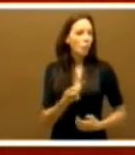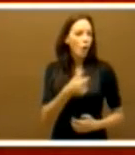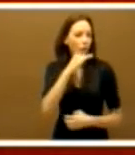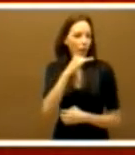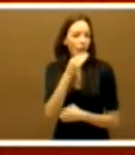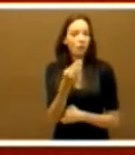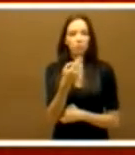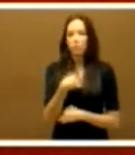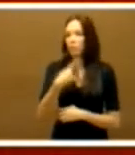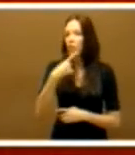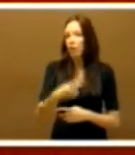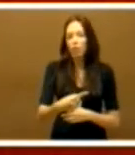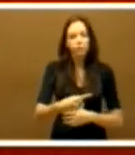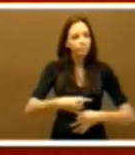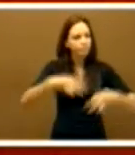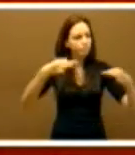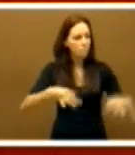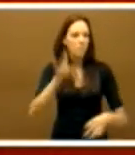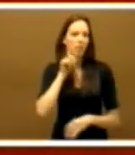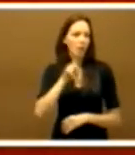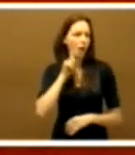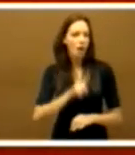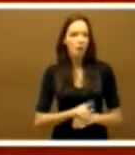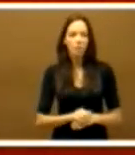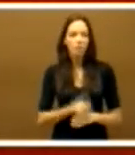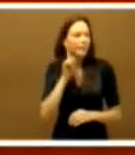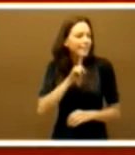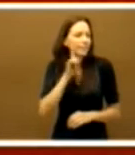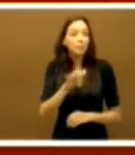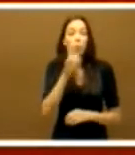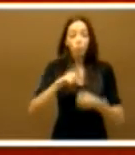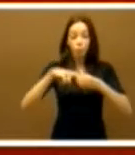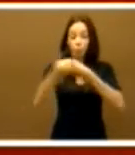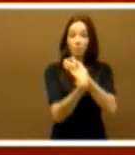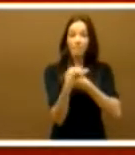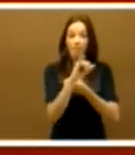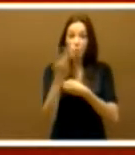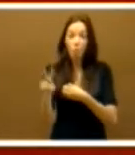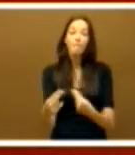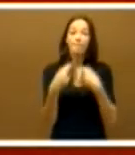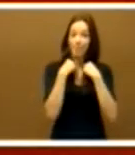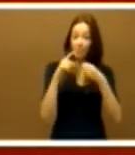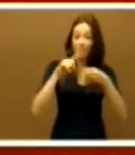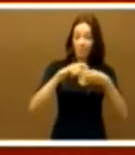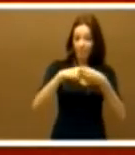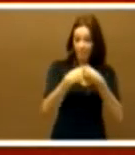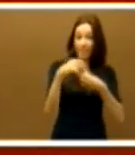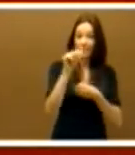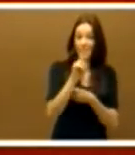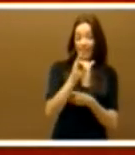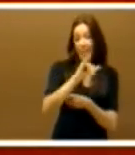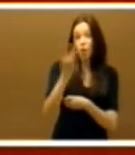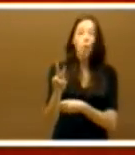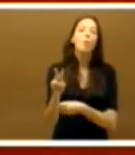rechazar que eso es radicalmente falso. Los electores de Izquierda Unida, los diputados de Izquierda Unida, para no